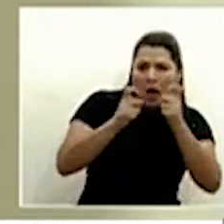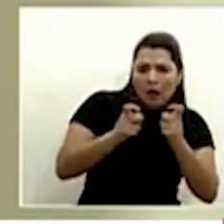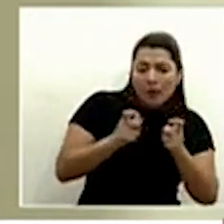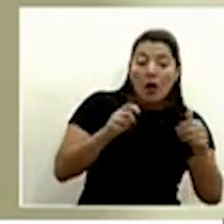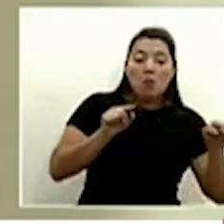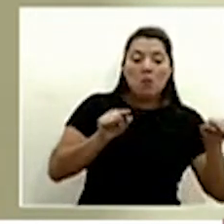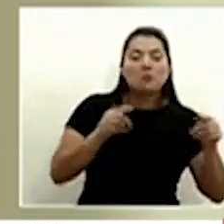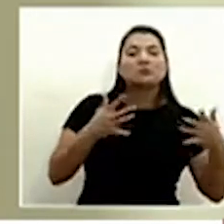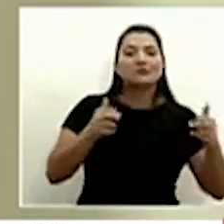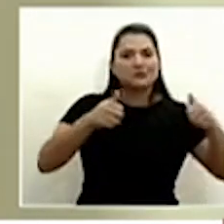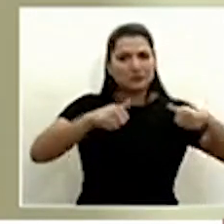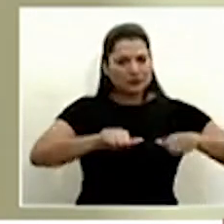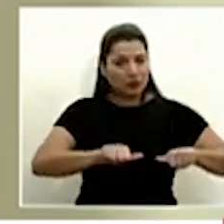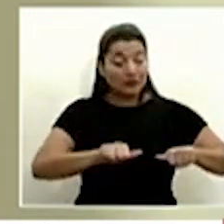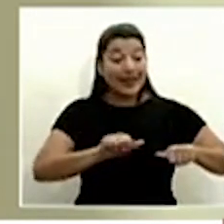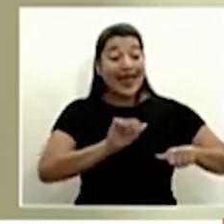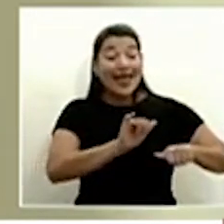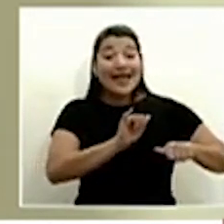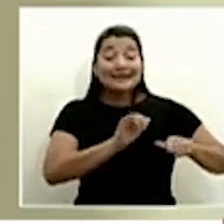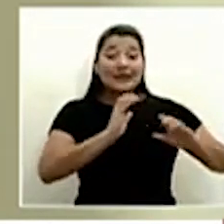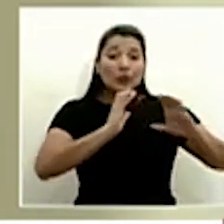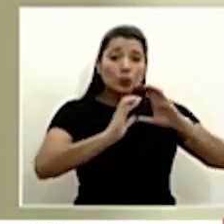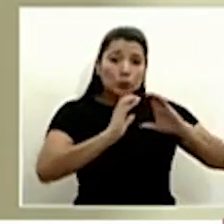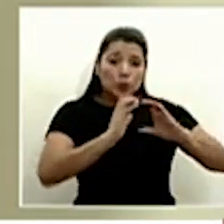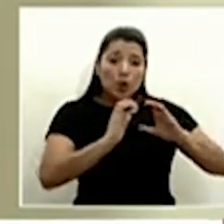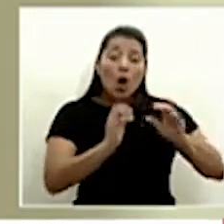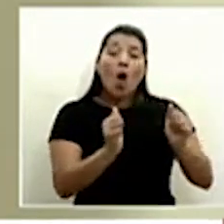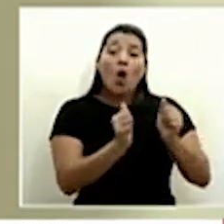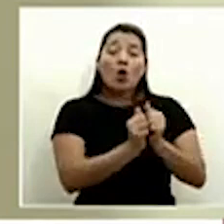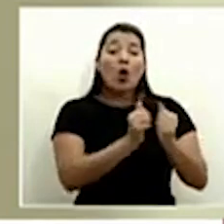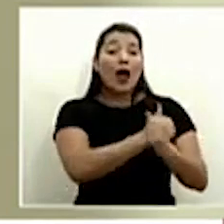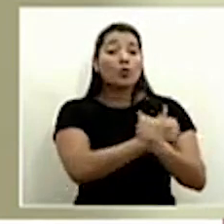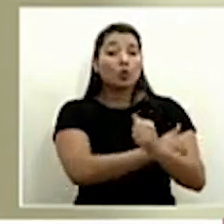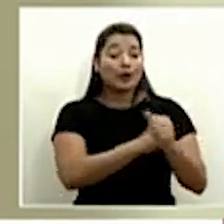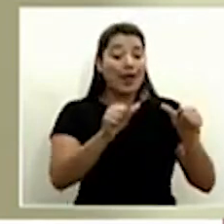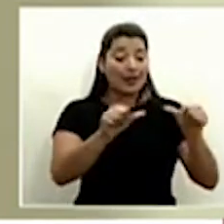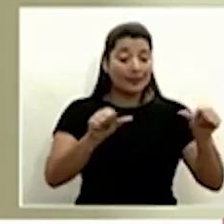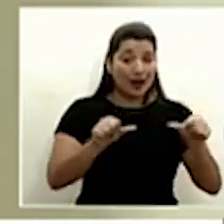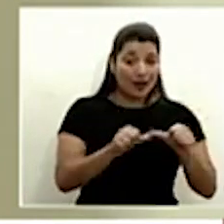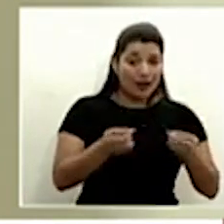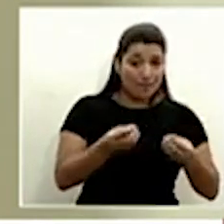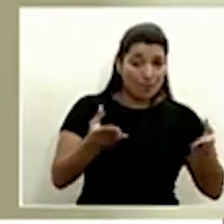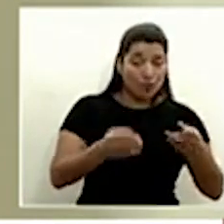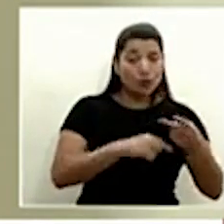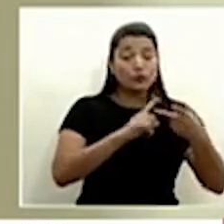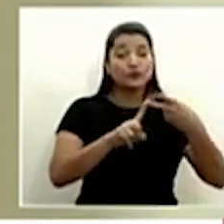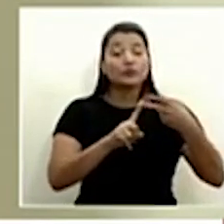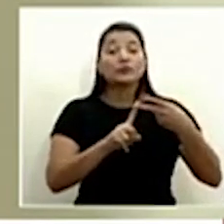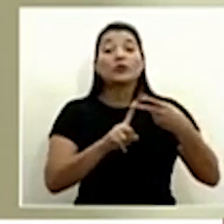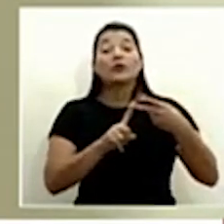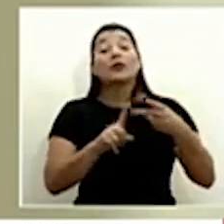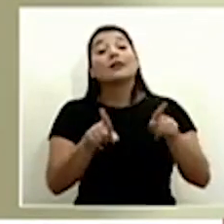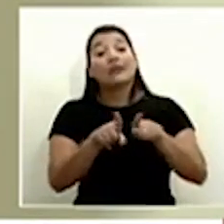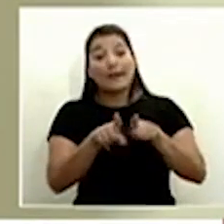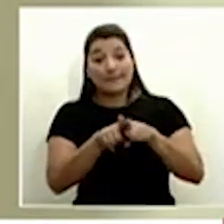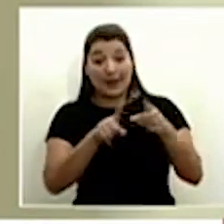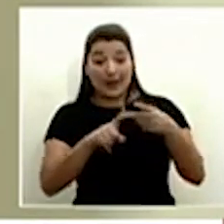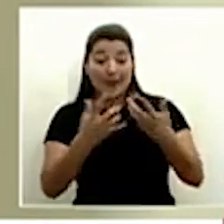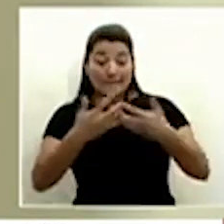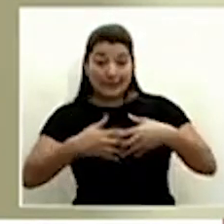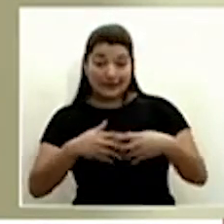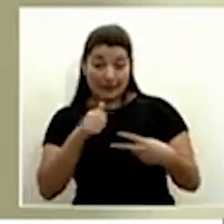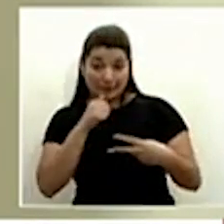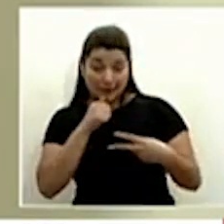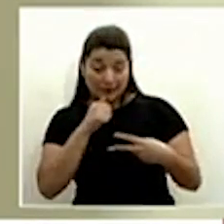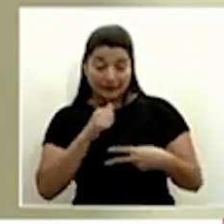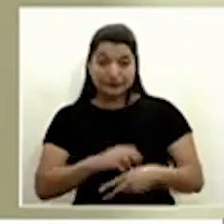conversación se dio tanto con autoridades del sector público como entre los mismos privados.